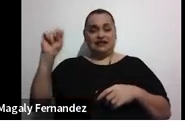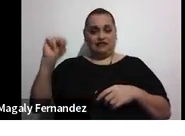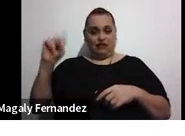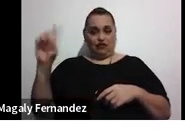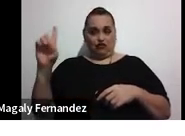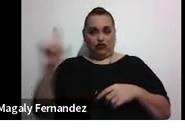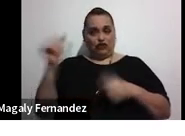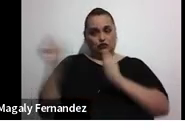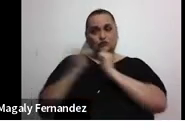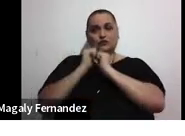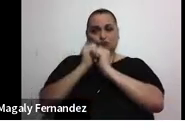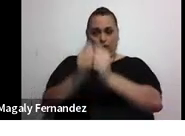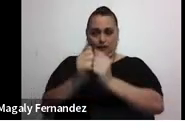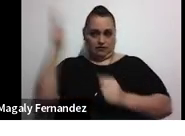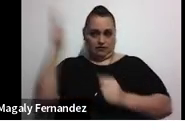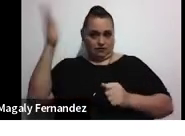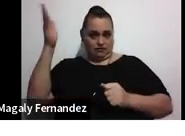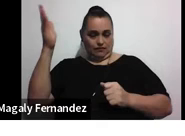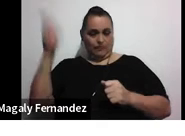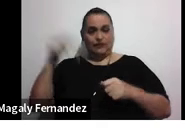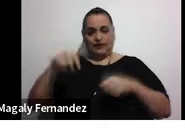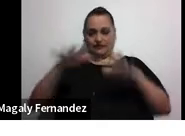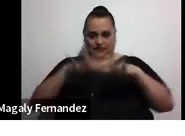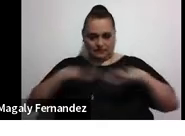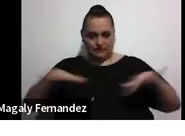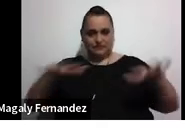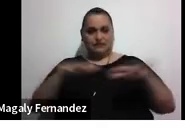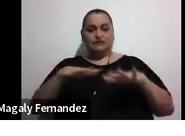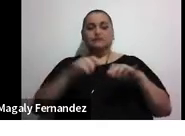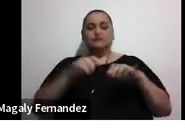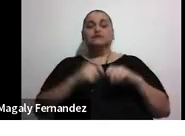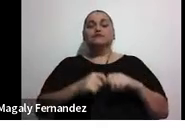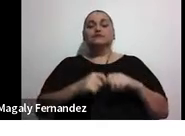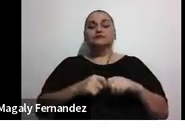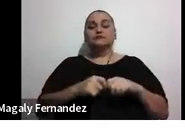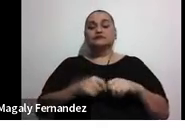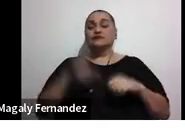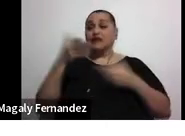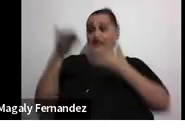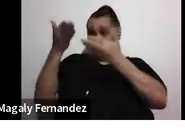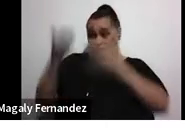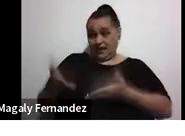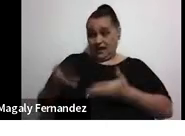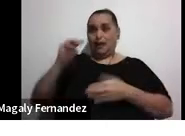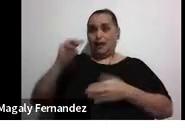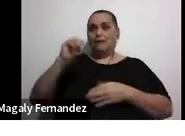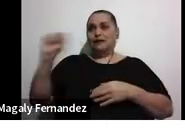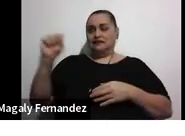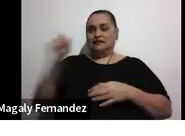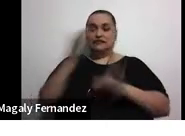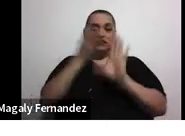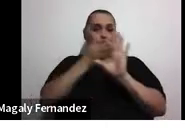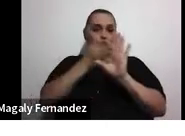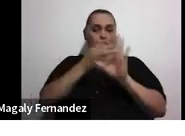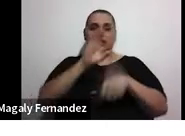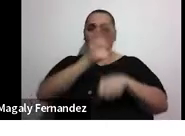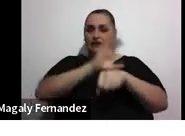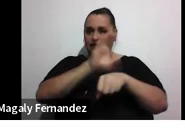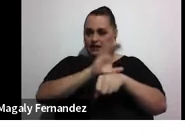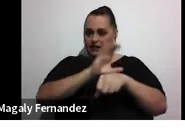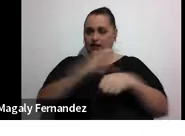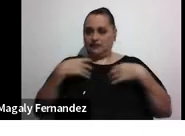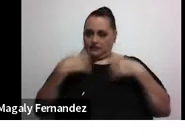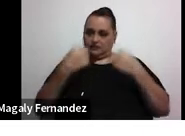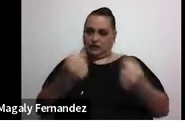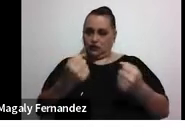acompaña en este espacio. Esteban es máster en psicología clínica y de la salud